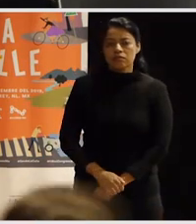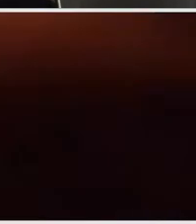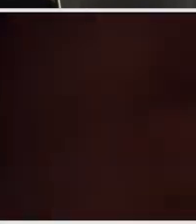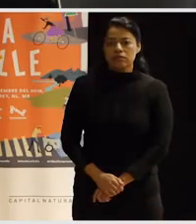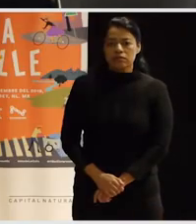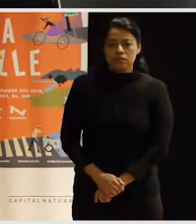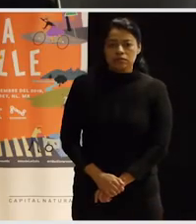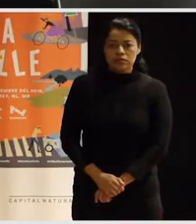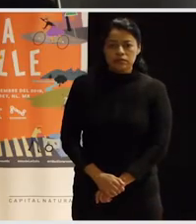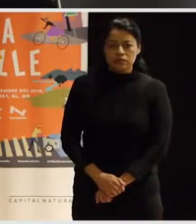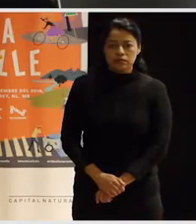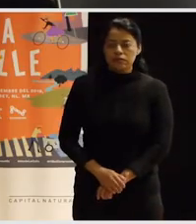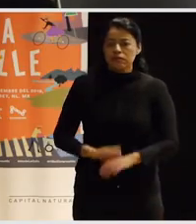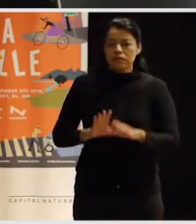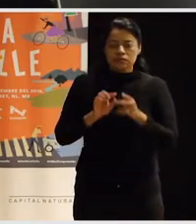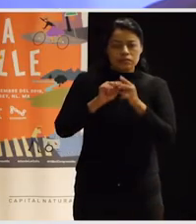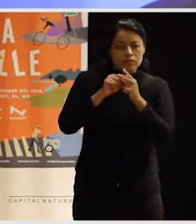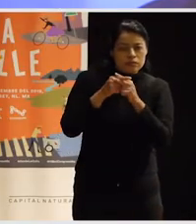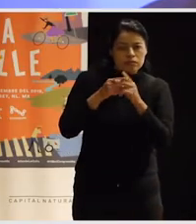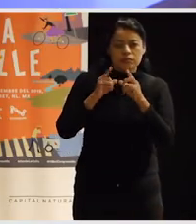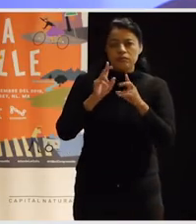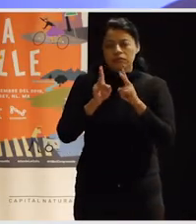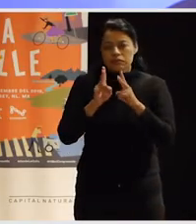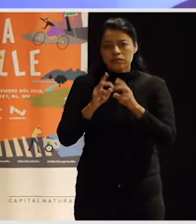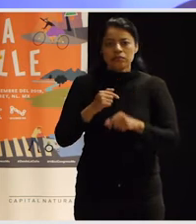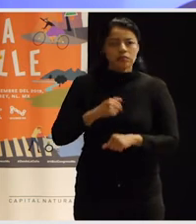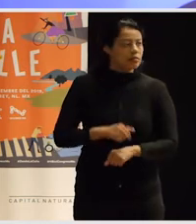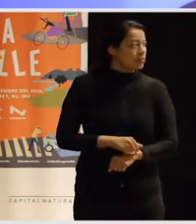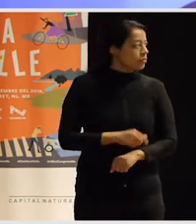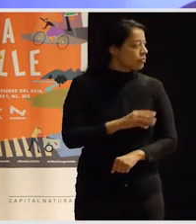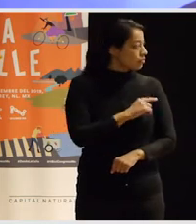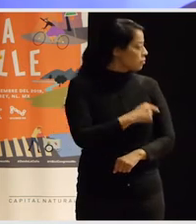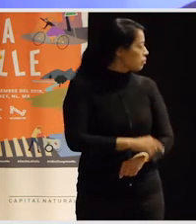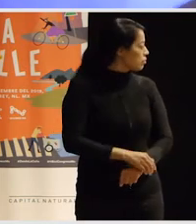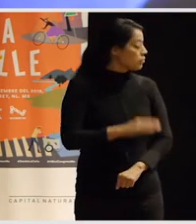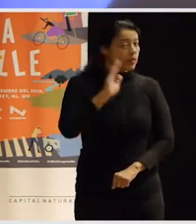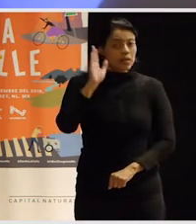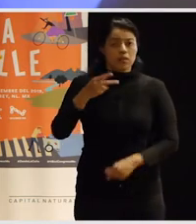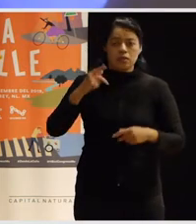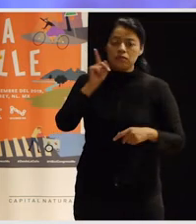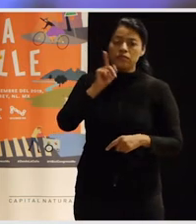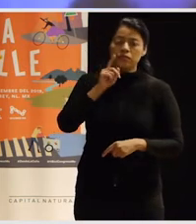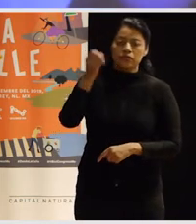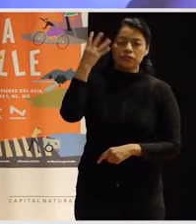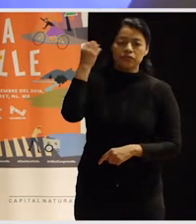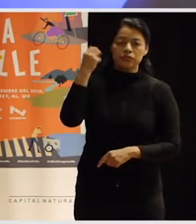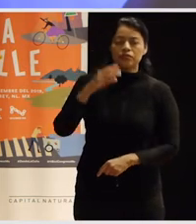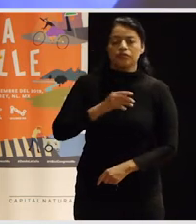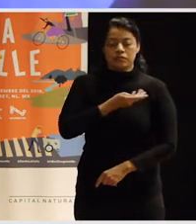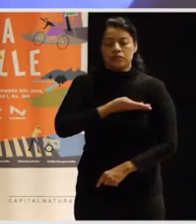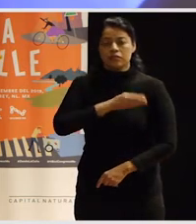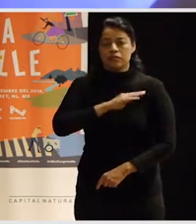Un poco como introducción, bueno yo quería… hola, Ollane, ahí está ya nuestra conferencista directamente de Madrid.